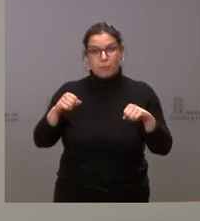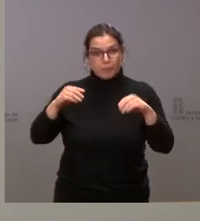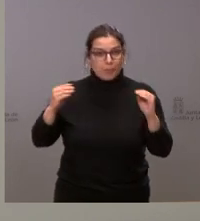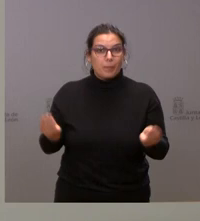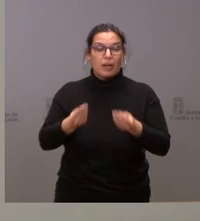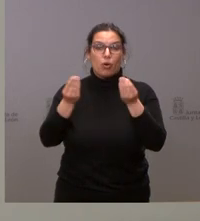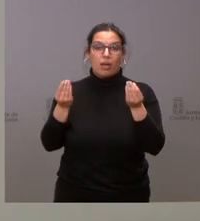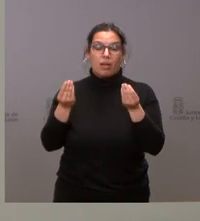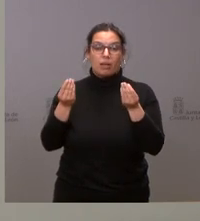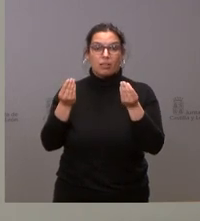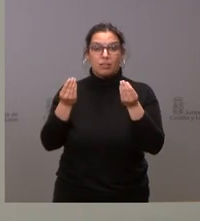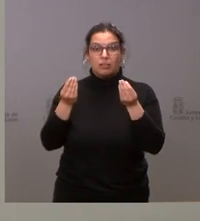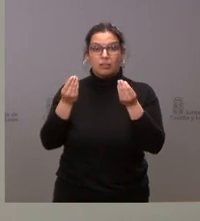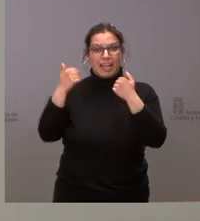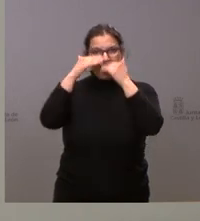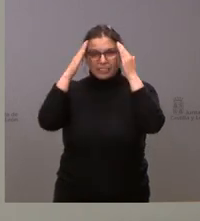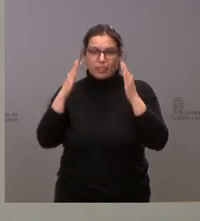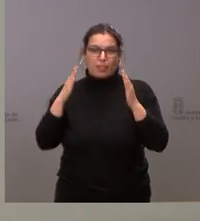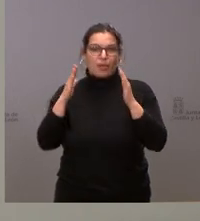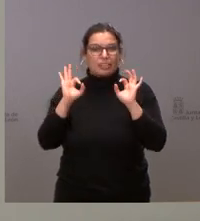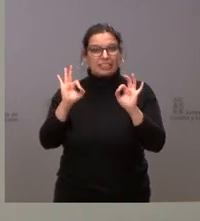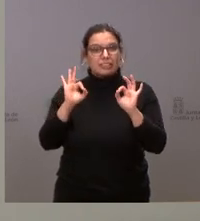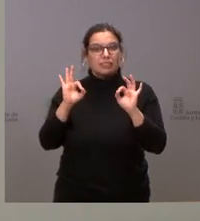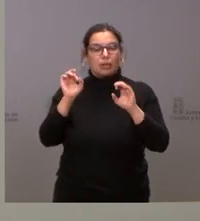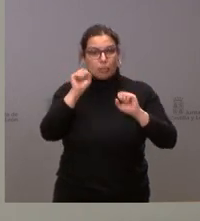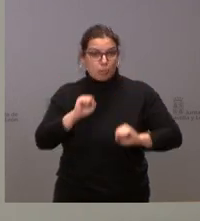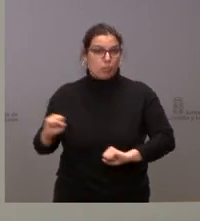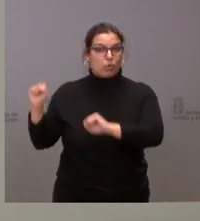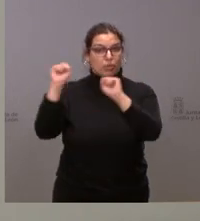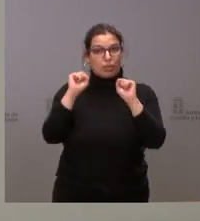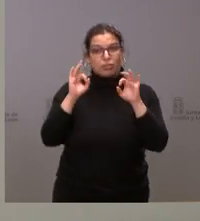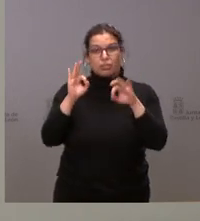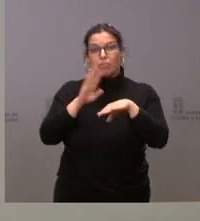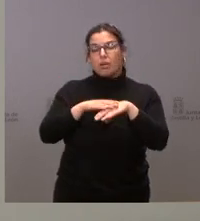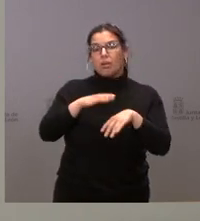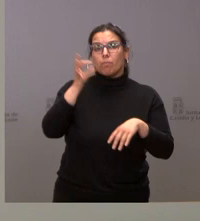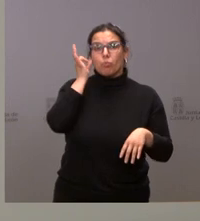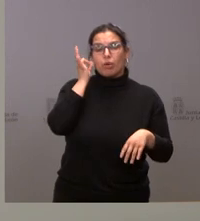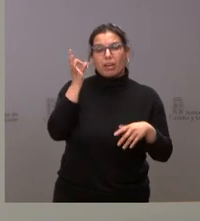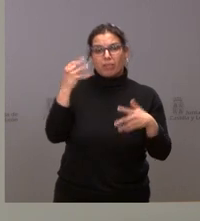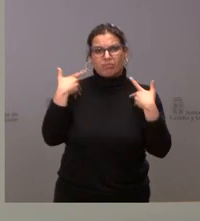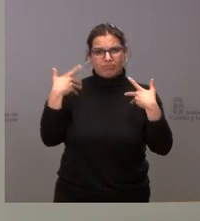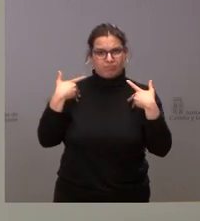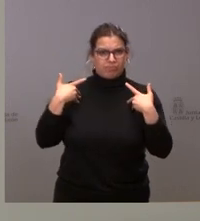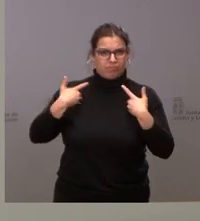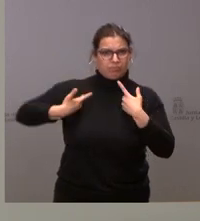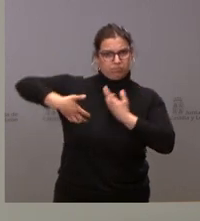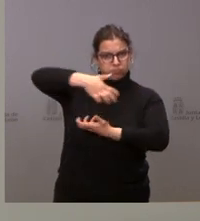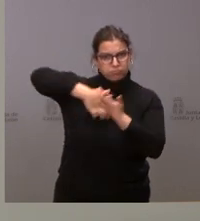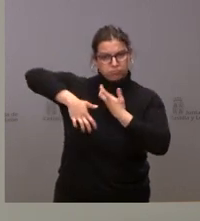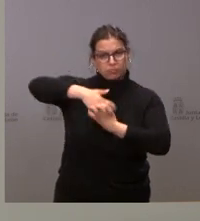todo lo que es la atención, la protección a mujeres víctimas de violencia. Y, por tanto,